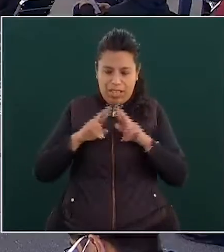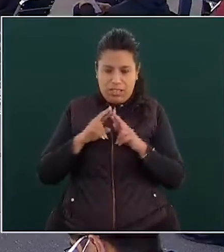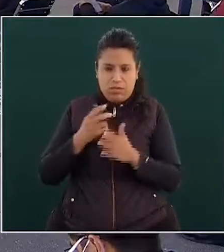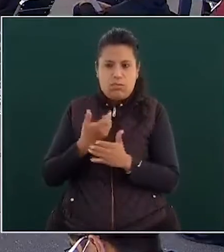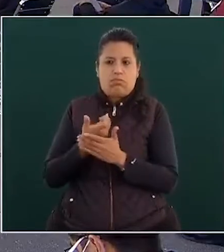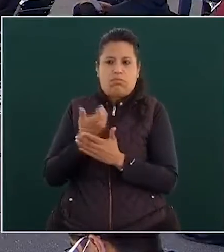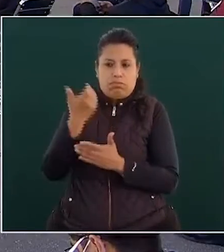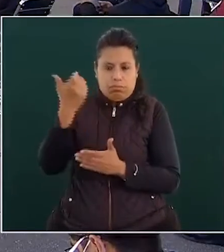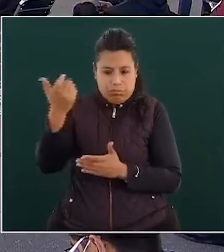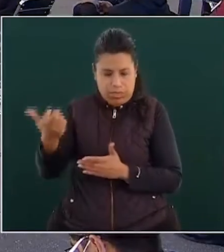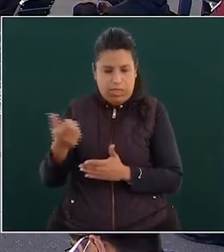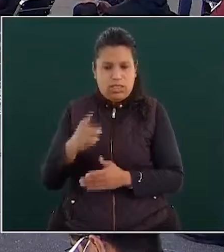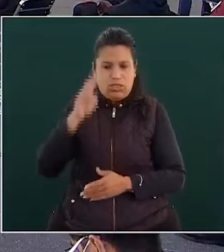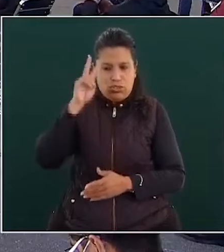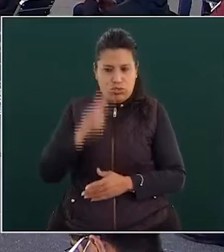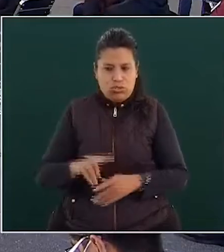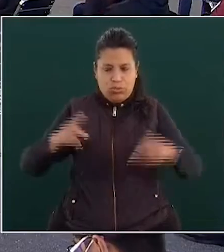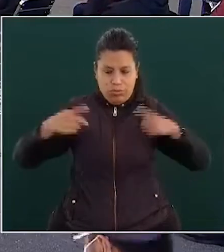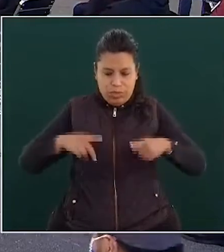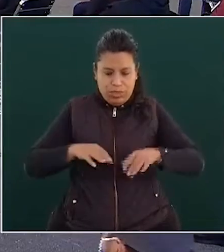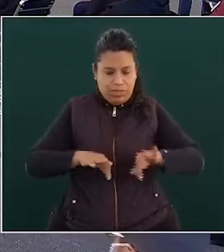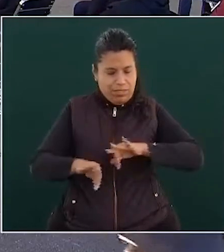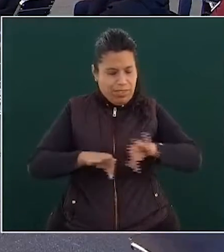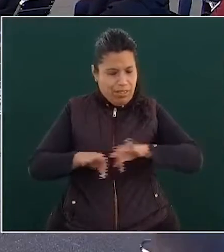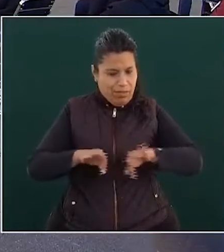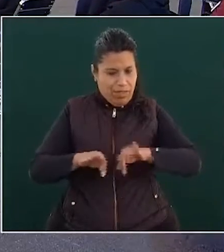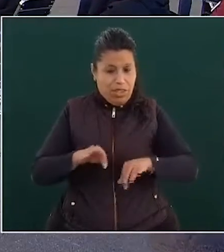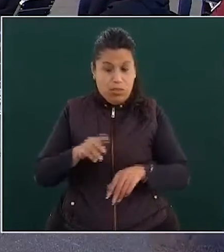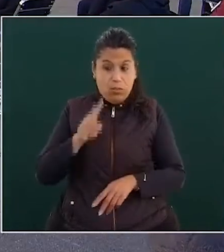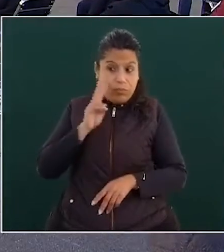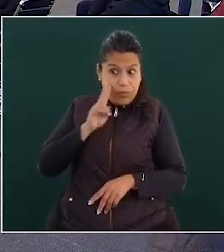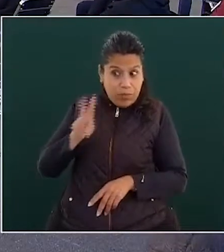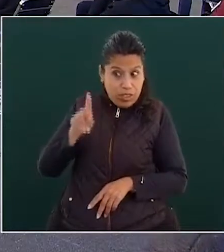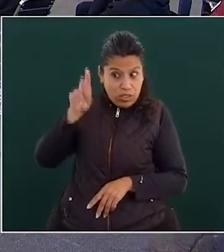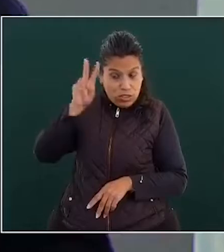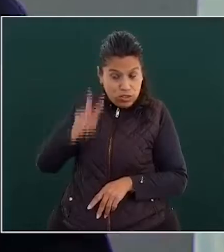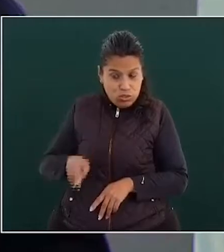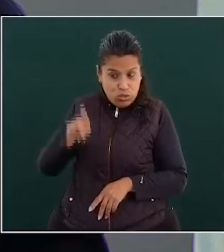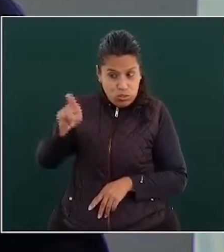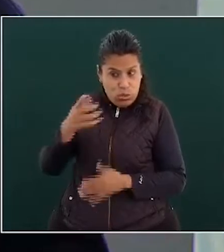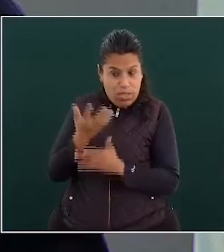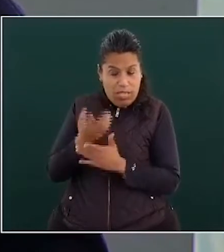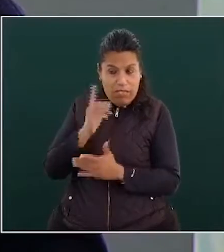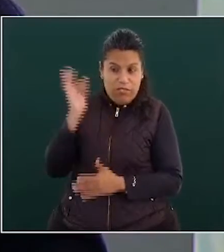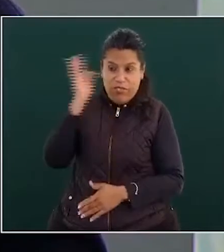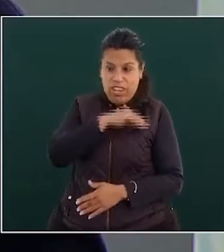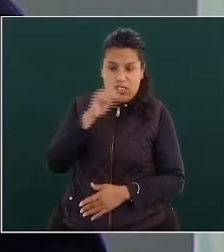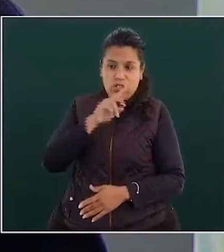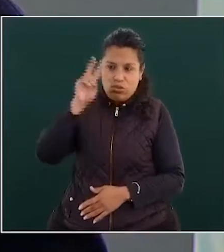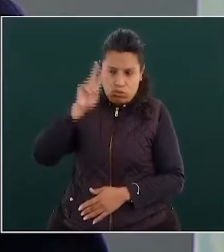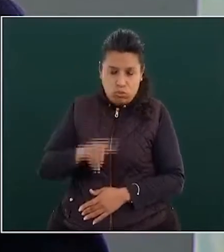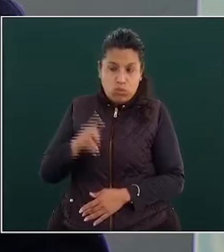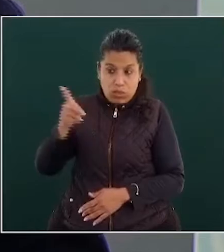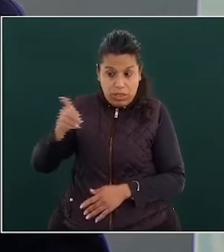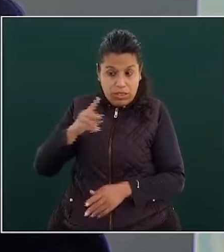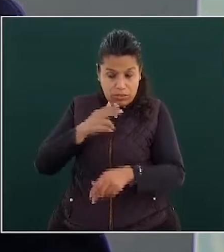aquí, hay condiciones muy favorables con David,